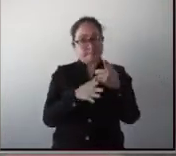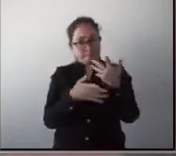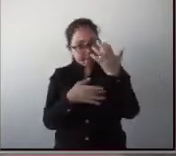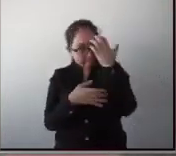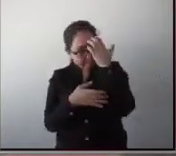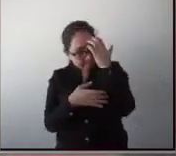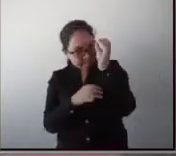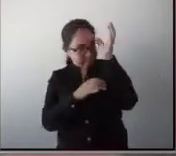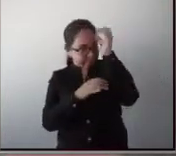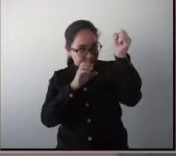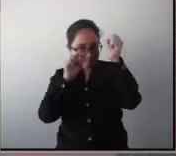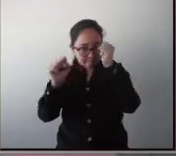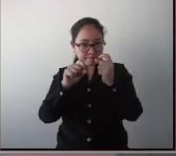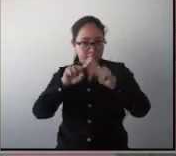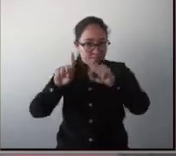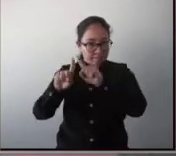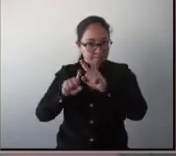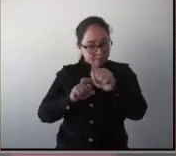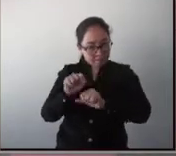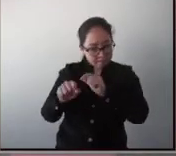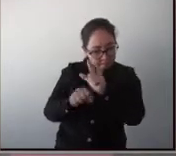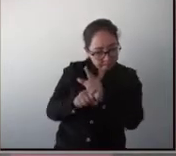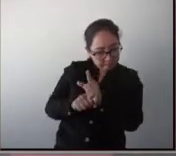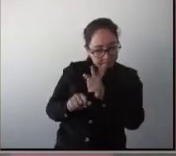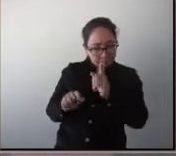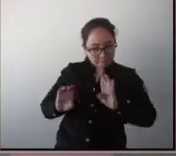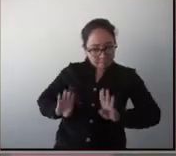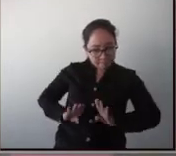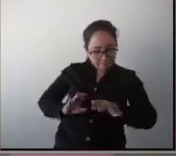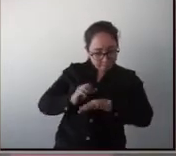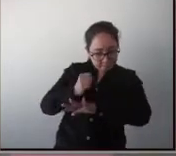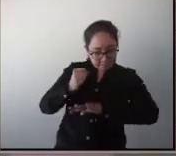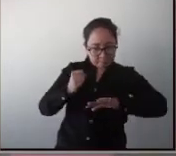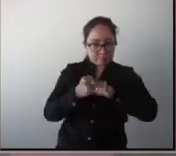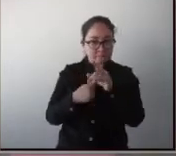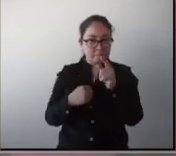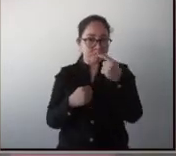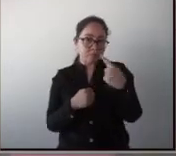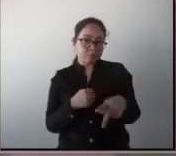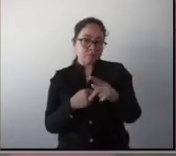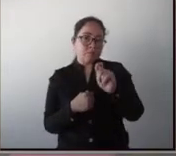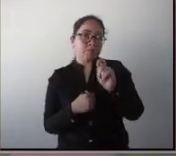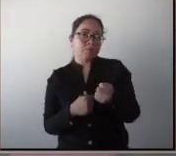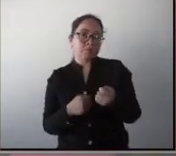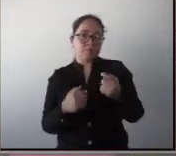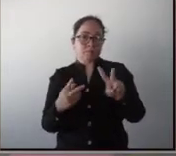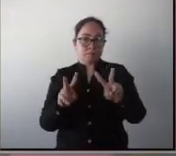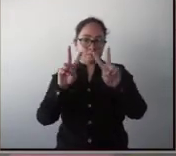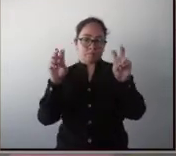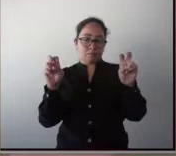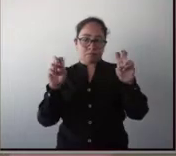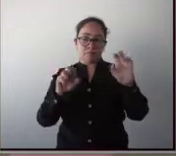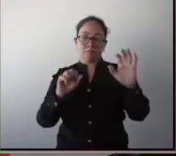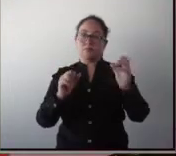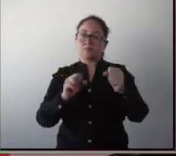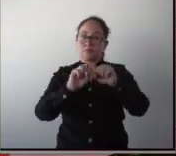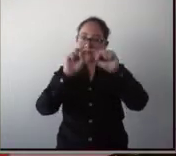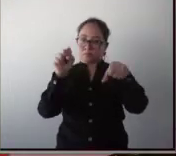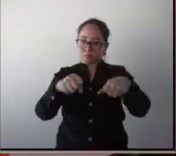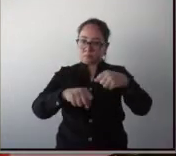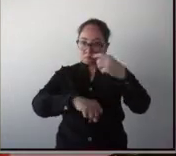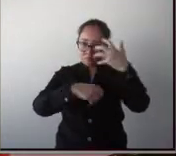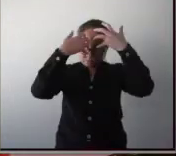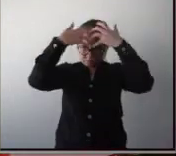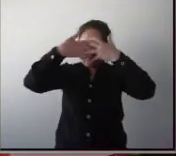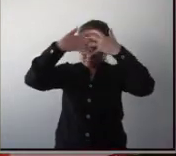básico esto en modelos animales el conocimiento que generamos es relacionado al sistema nervioso es decir